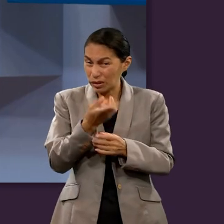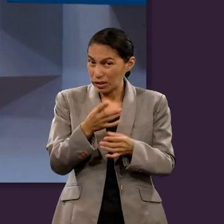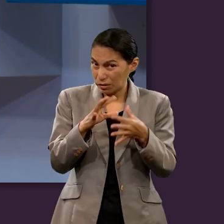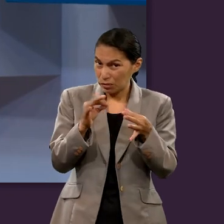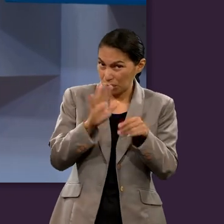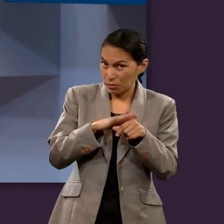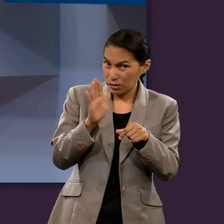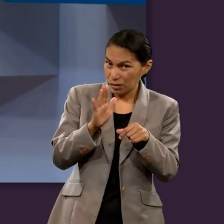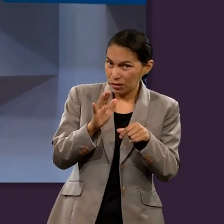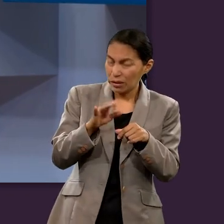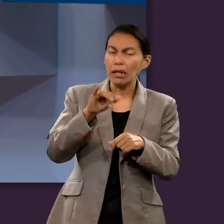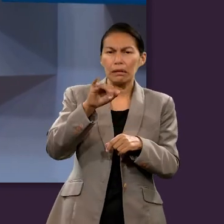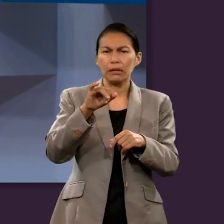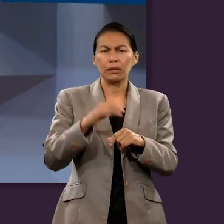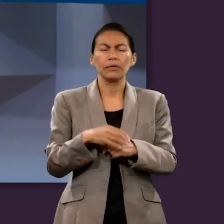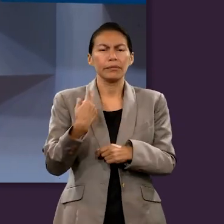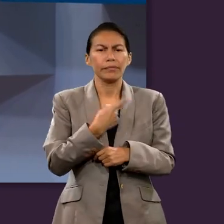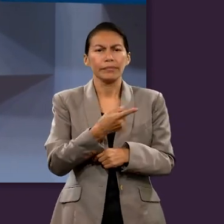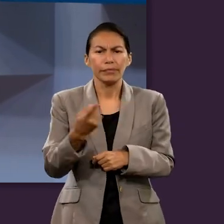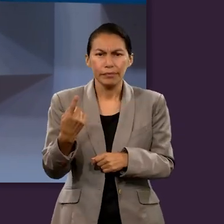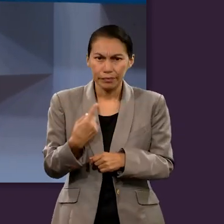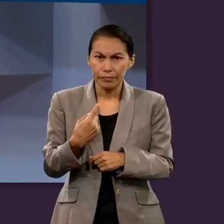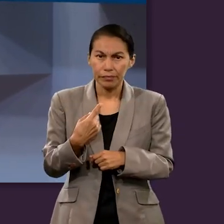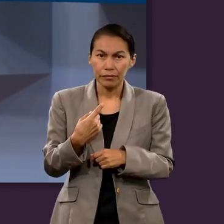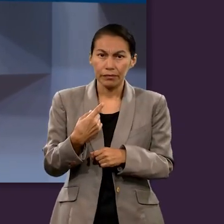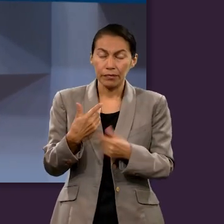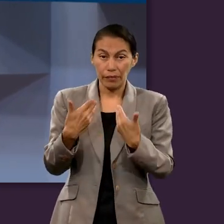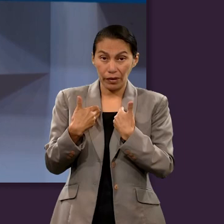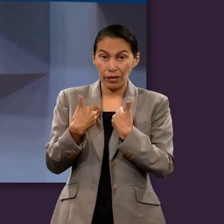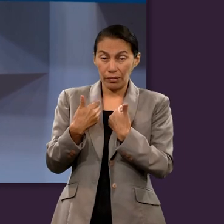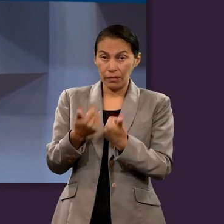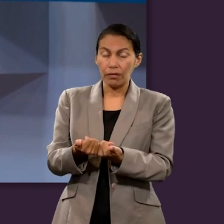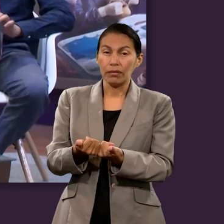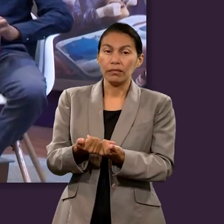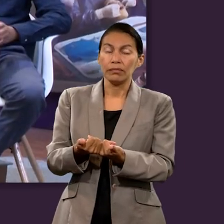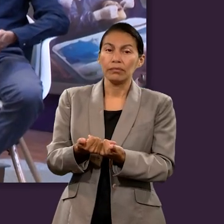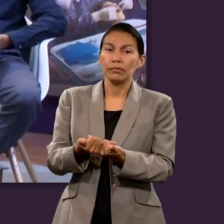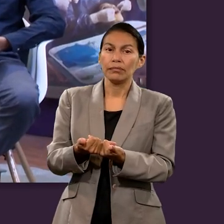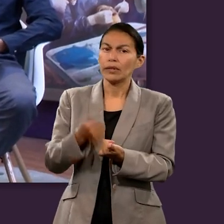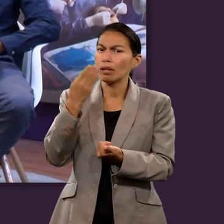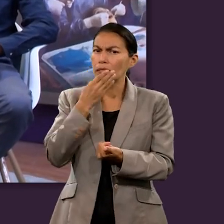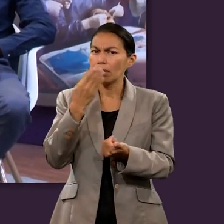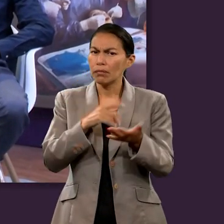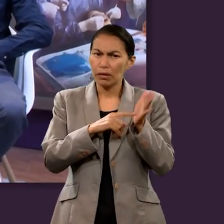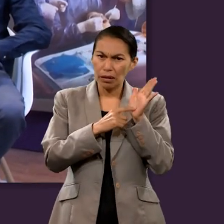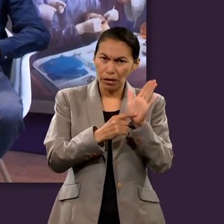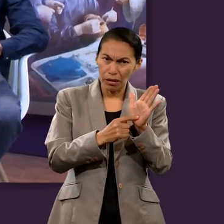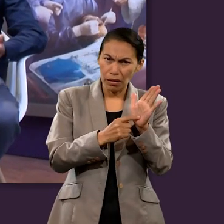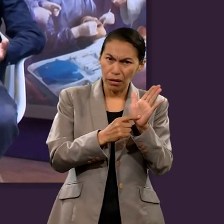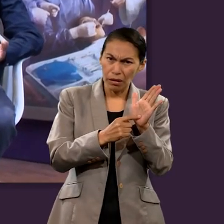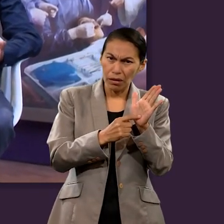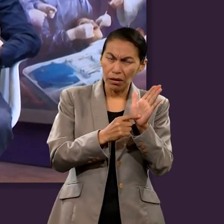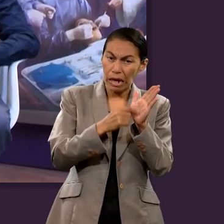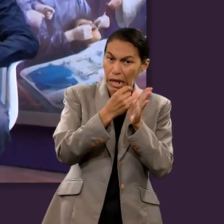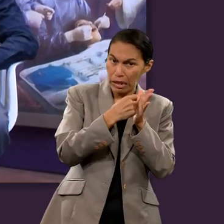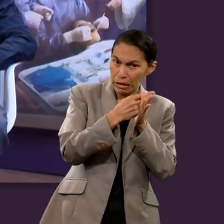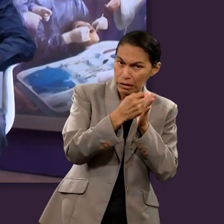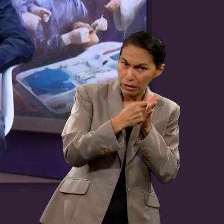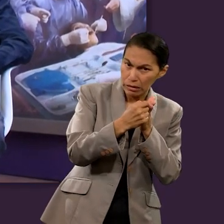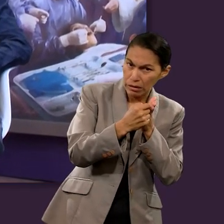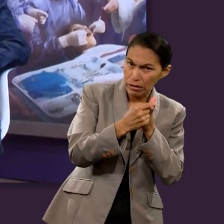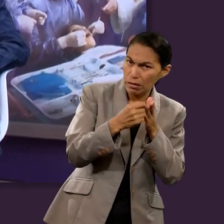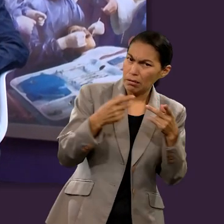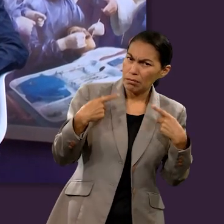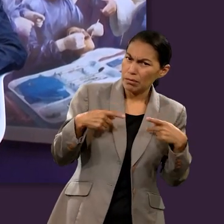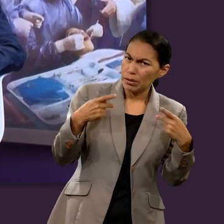añadir algo más a esta idea? Sí, debemos de ser conscientes que la Biblia fue escrita